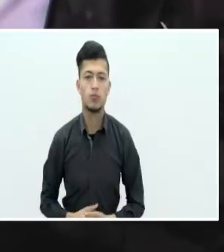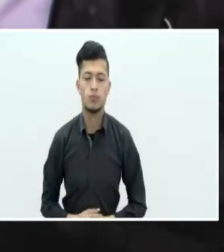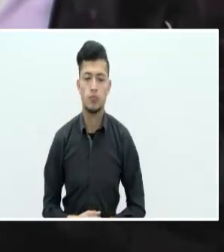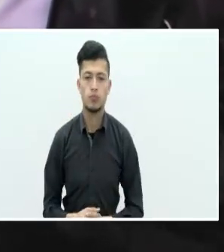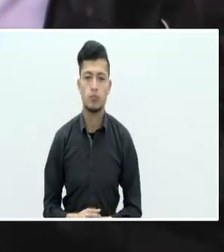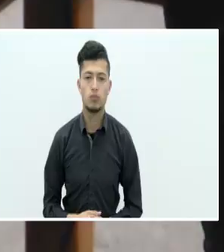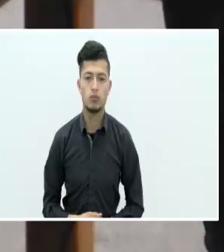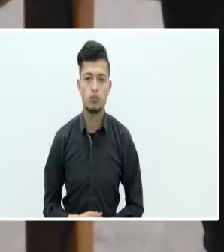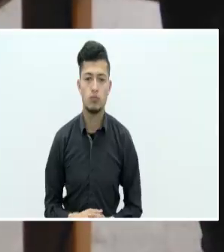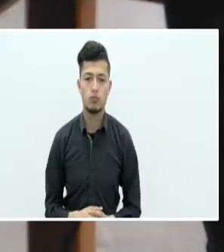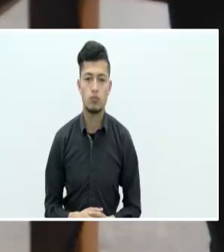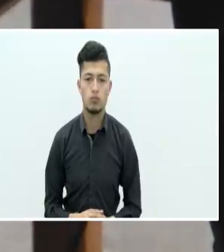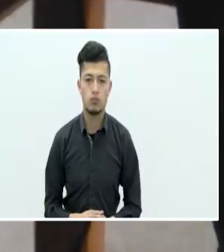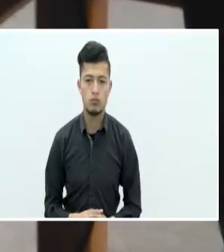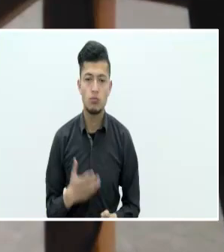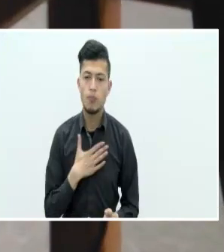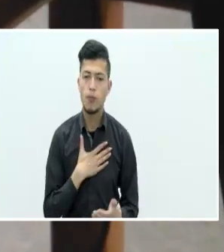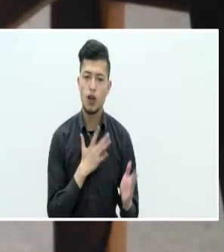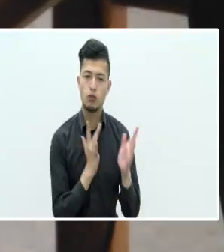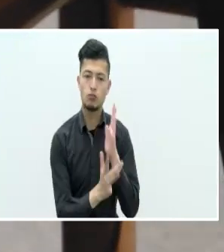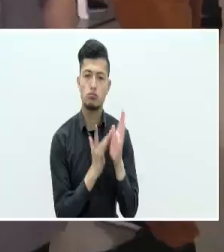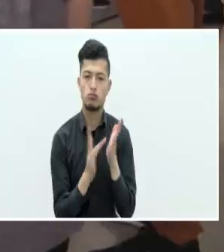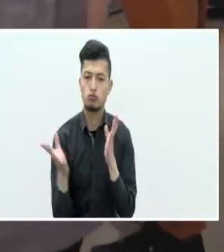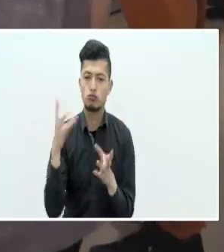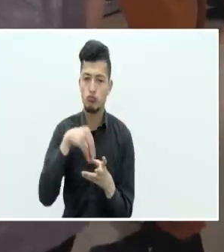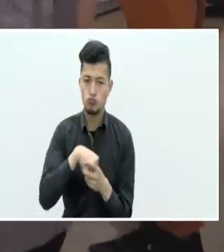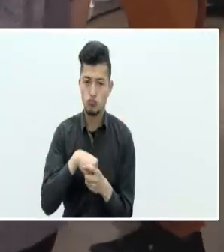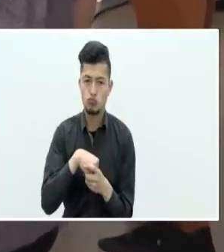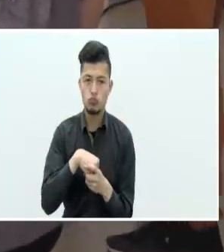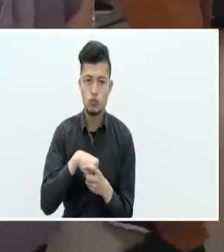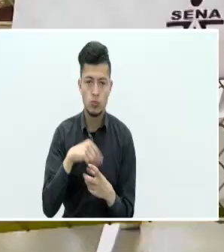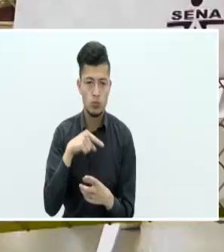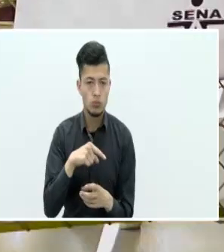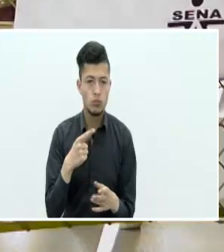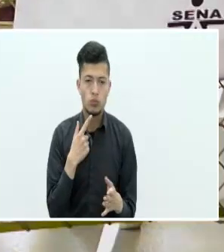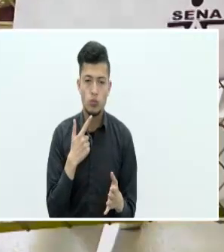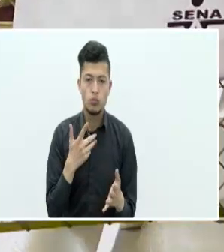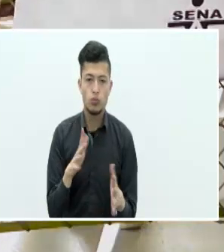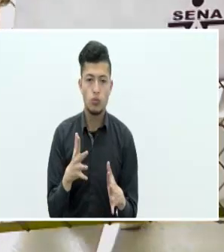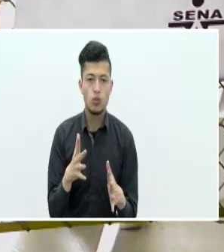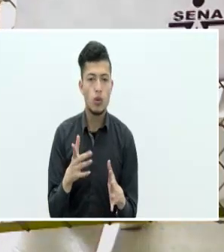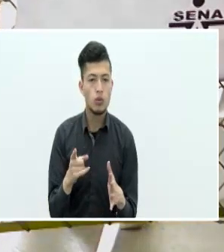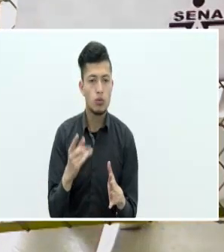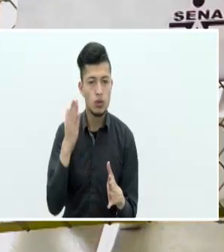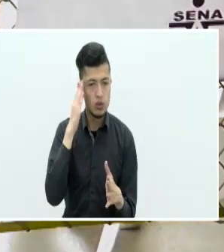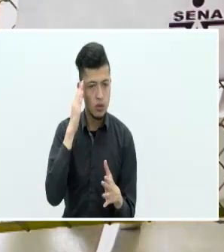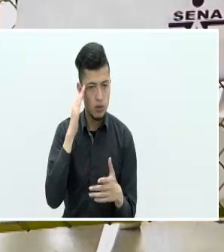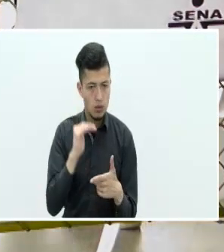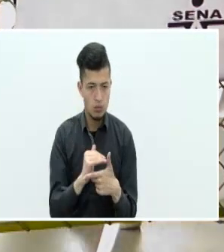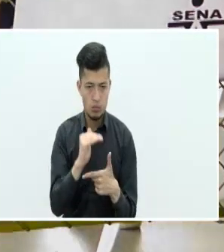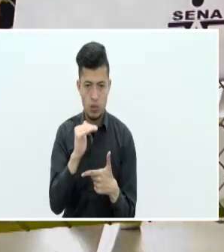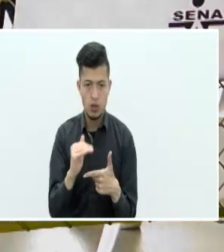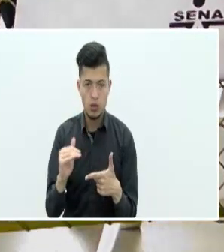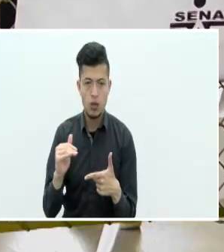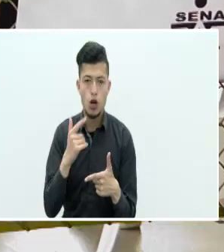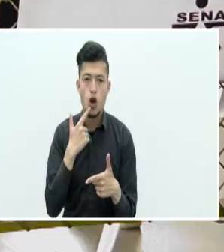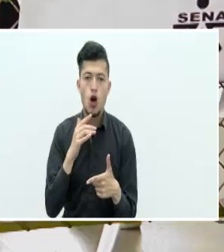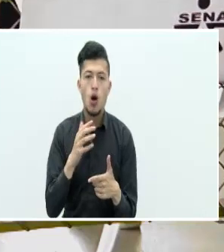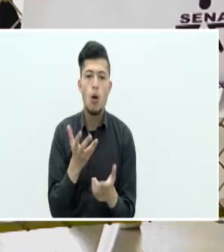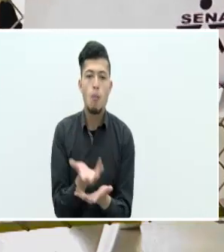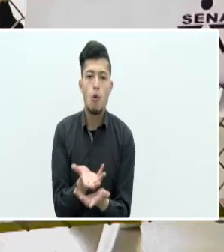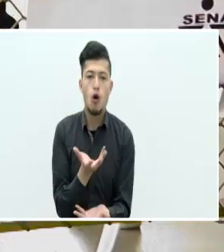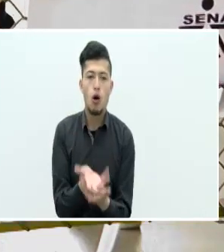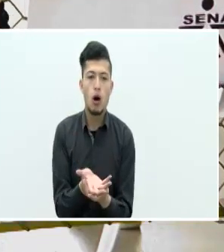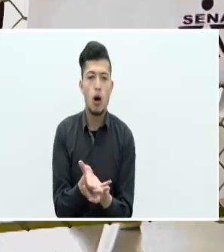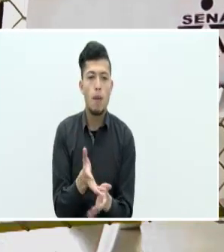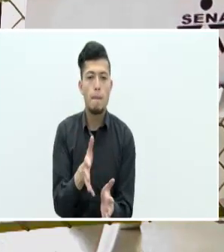Mi aplicativo es un aplicativo funcional que lo que hace es medir el porcentaje de la humedad en tiempo